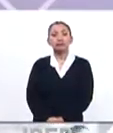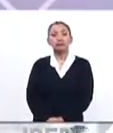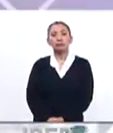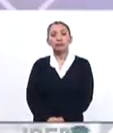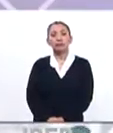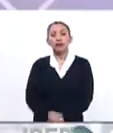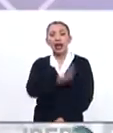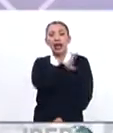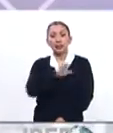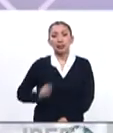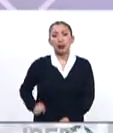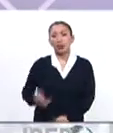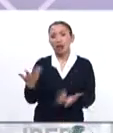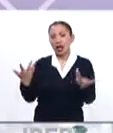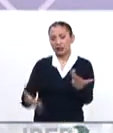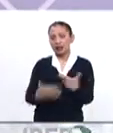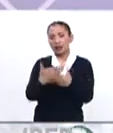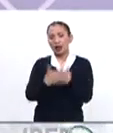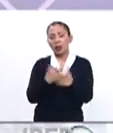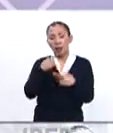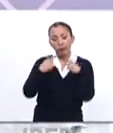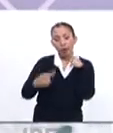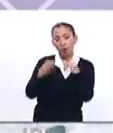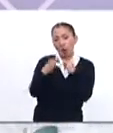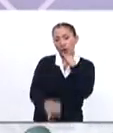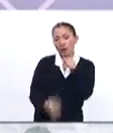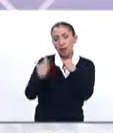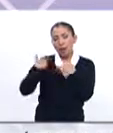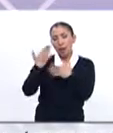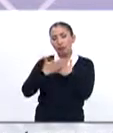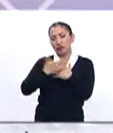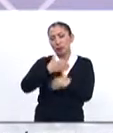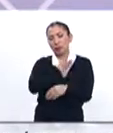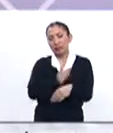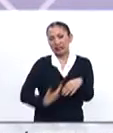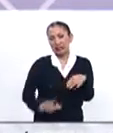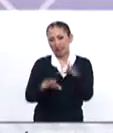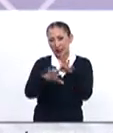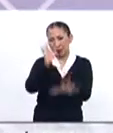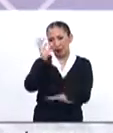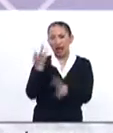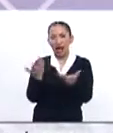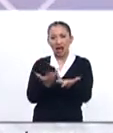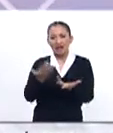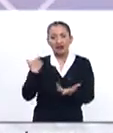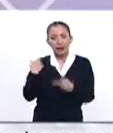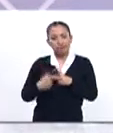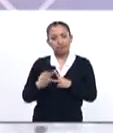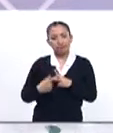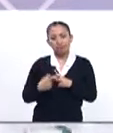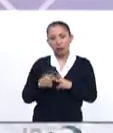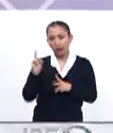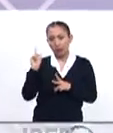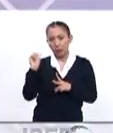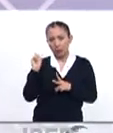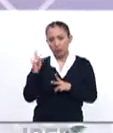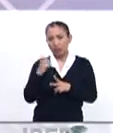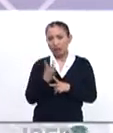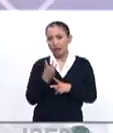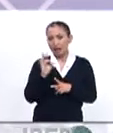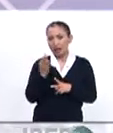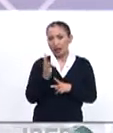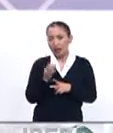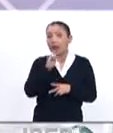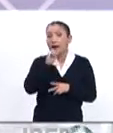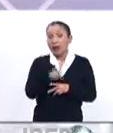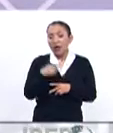En El Salvador se lleva a cabo el escrutinio final de las elecciones presidenciales que se llevaron a cabo el pasado domingo 3 de